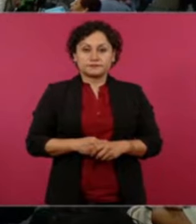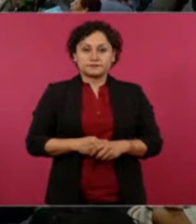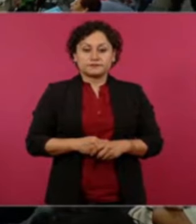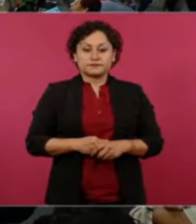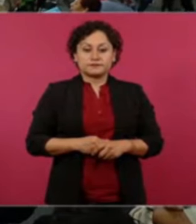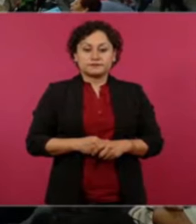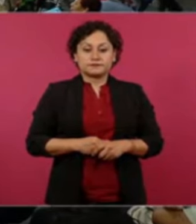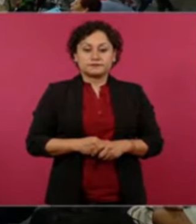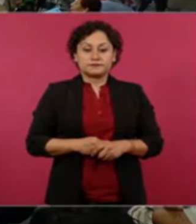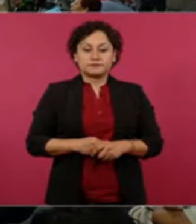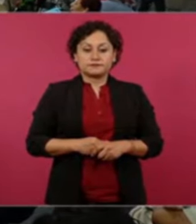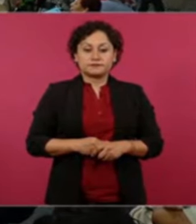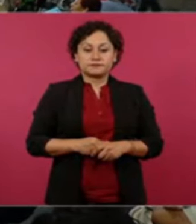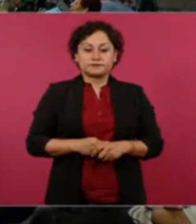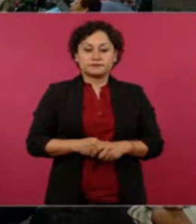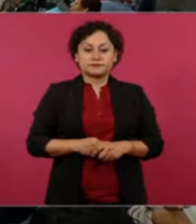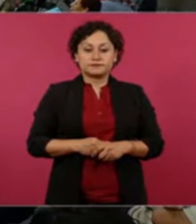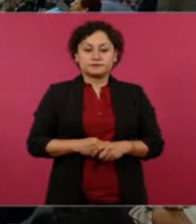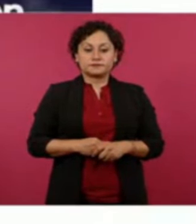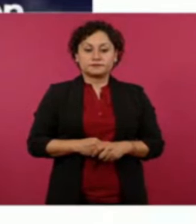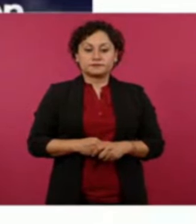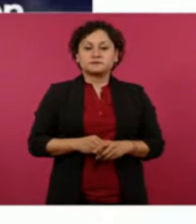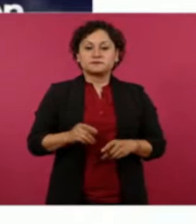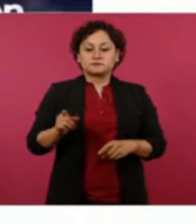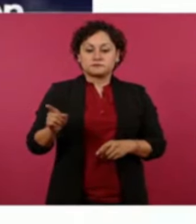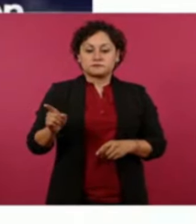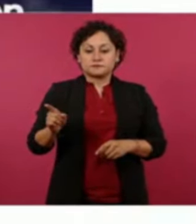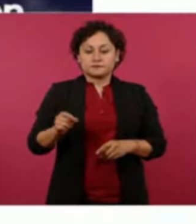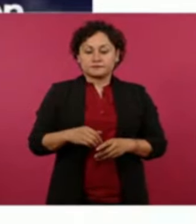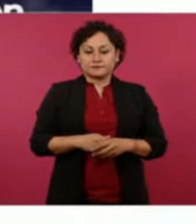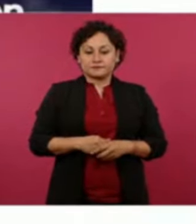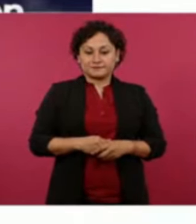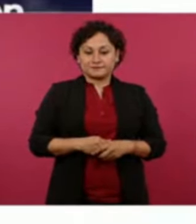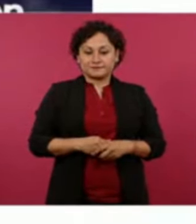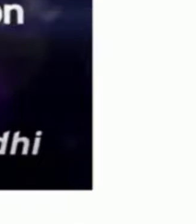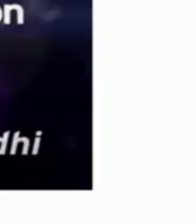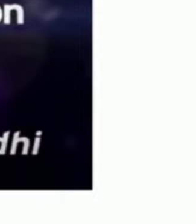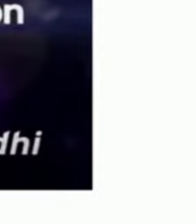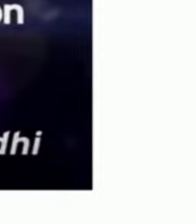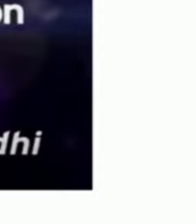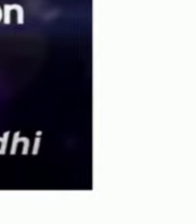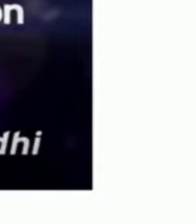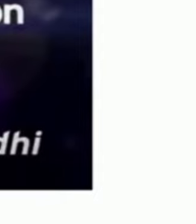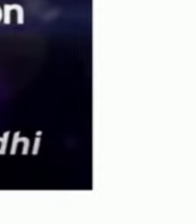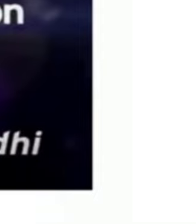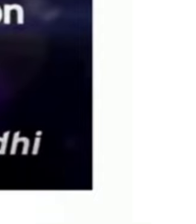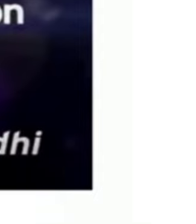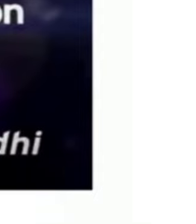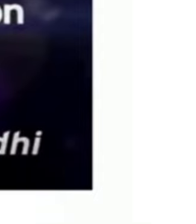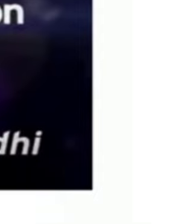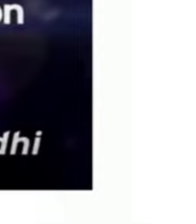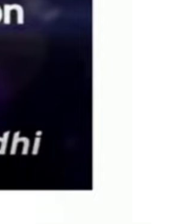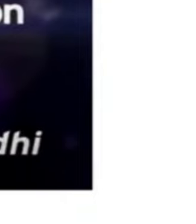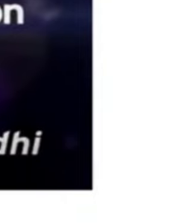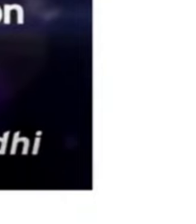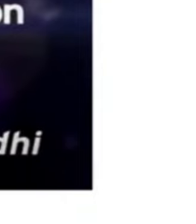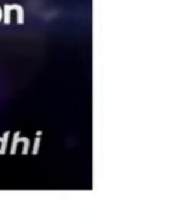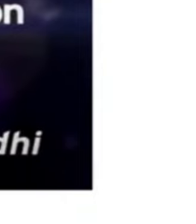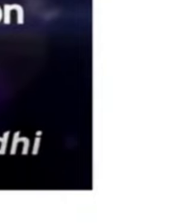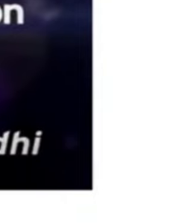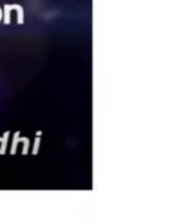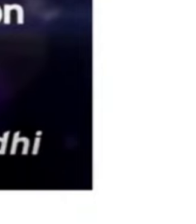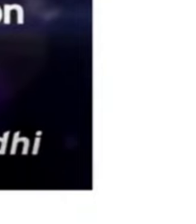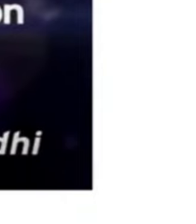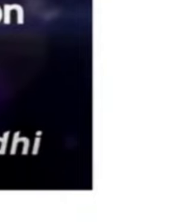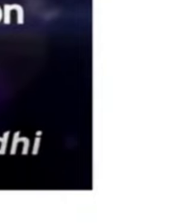me gusta tu Cristo no me gustan tus cristianos tus cristianos son